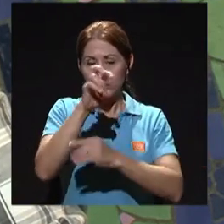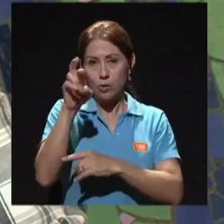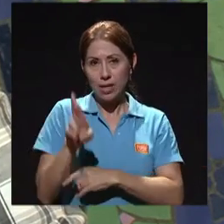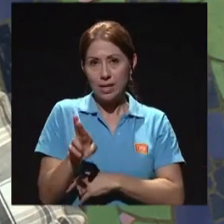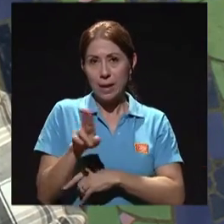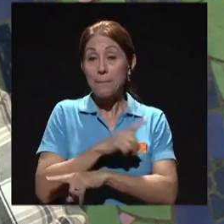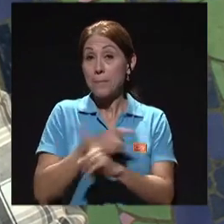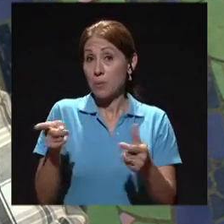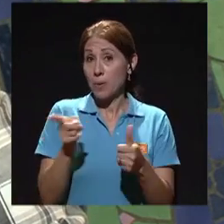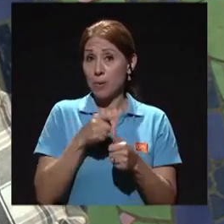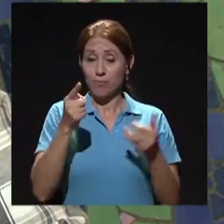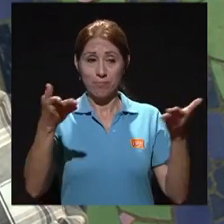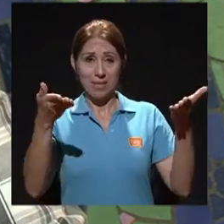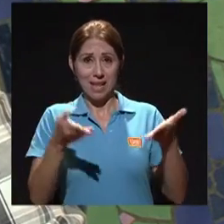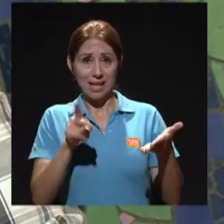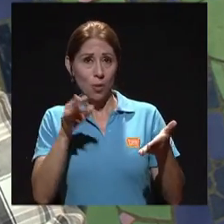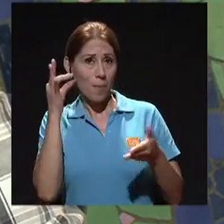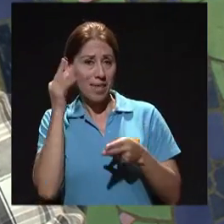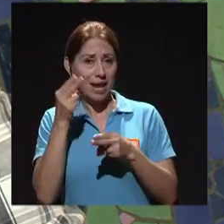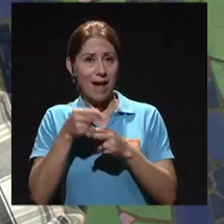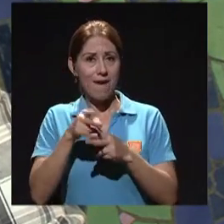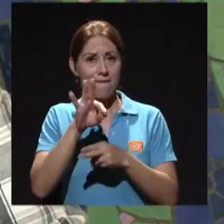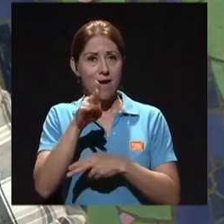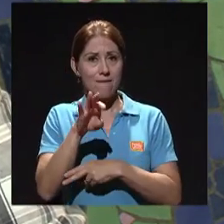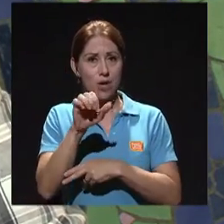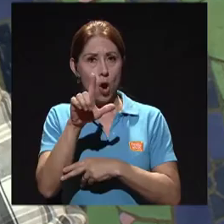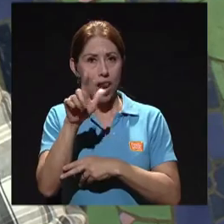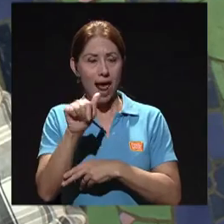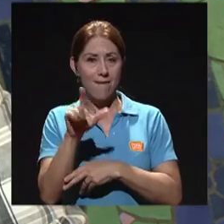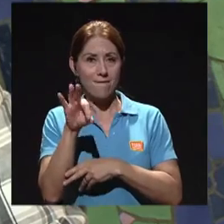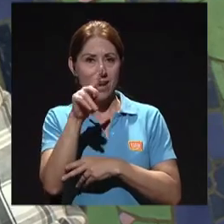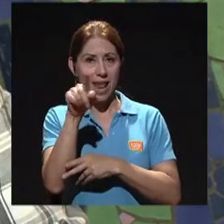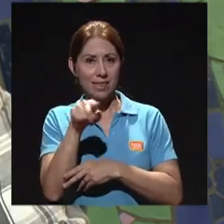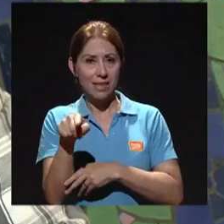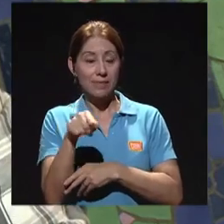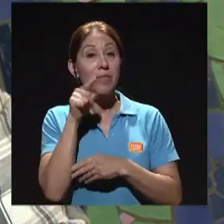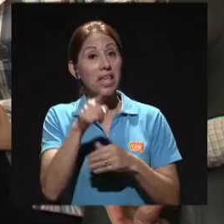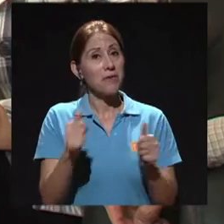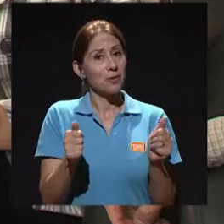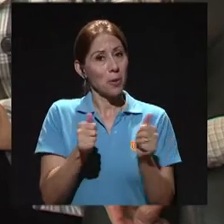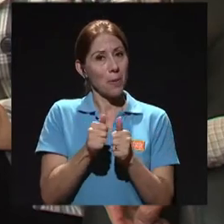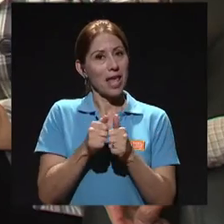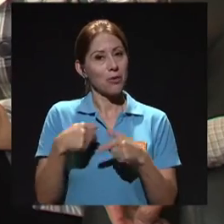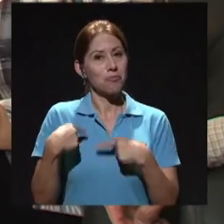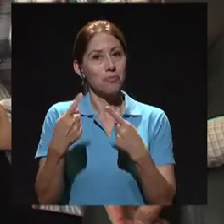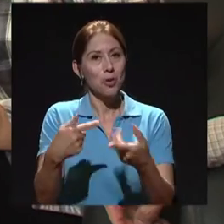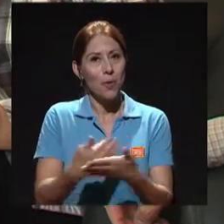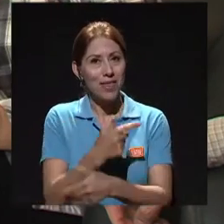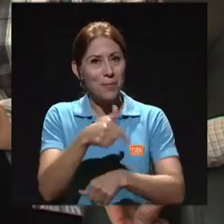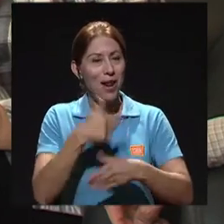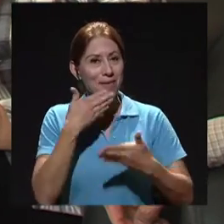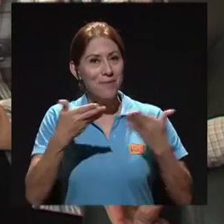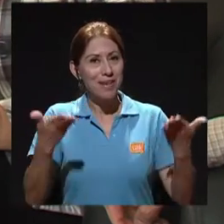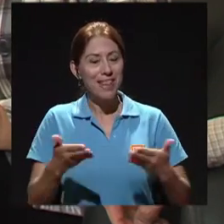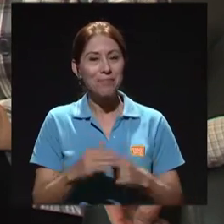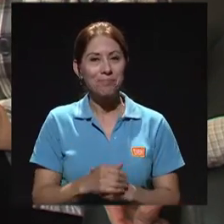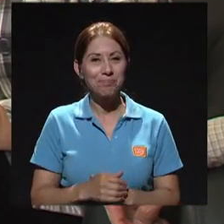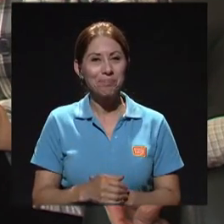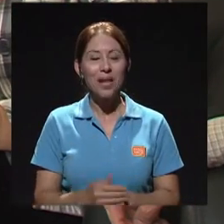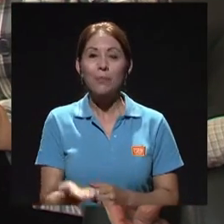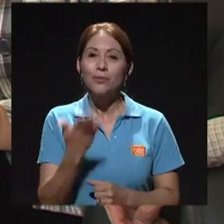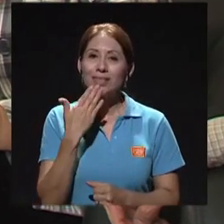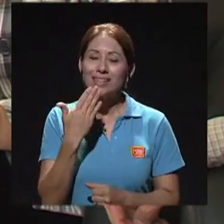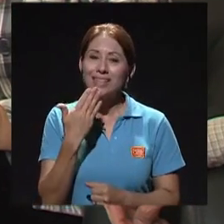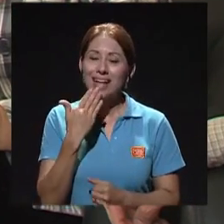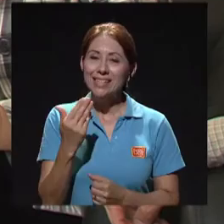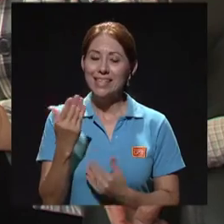quiero presentarles a nuestra compañera, se trata de Fabiola Fernández. Fabiola nos va a estar acompañando en esta nueva temporada. Bienvenida, Fabiola. Muchas gracias